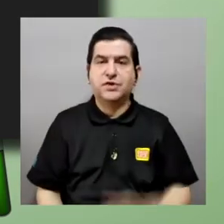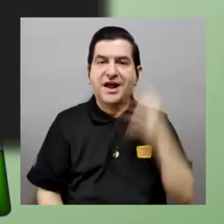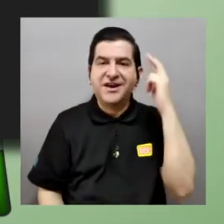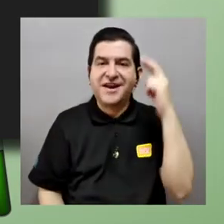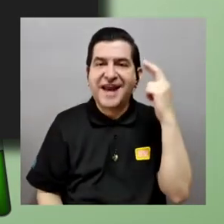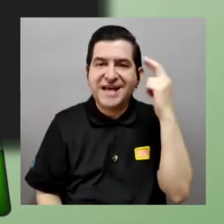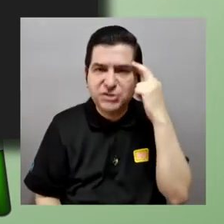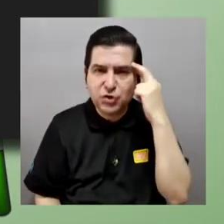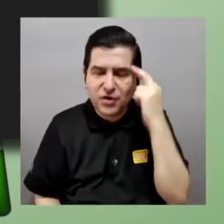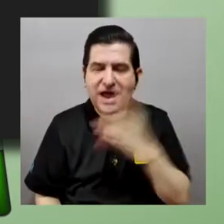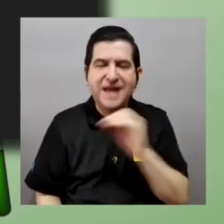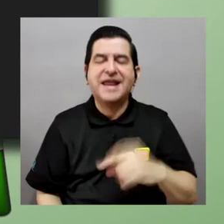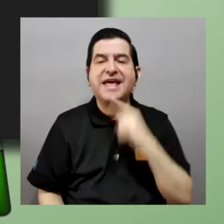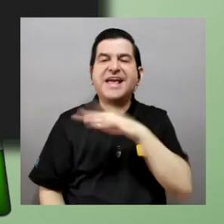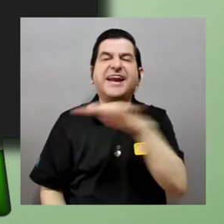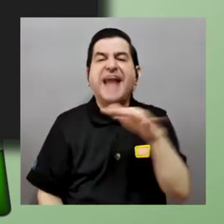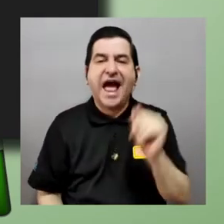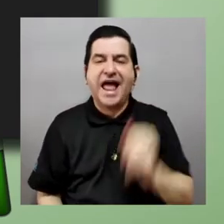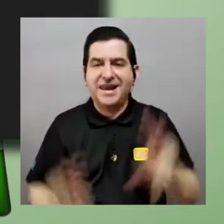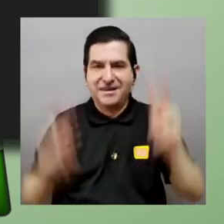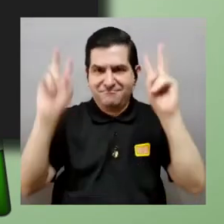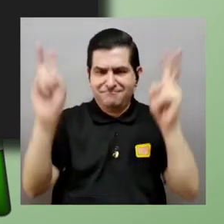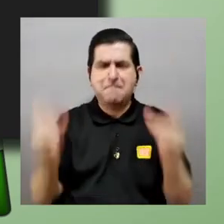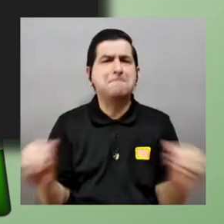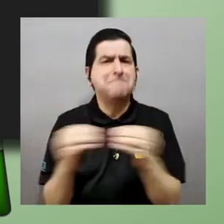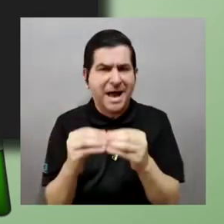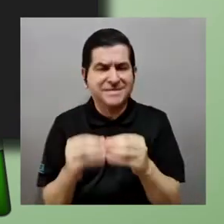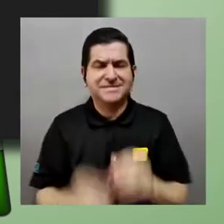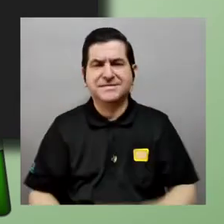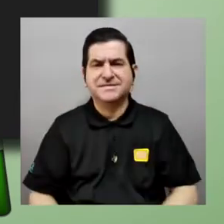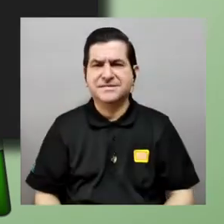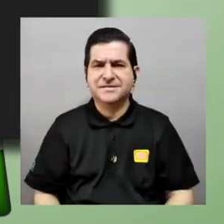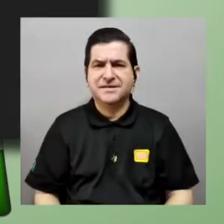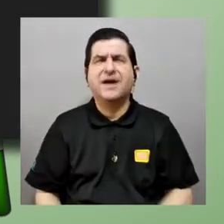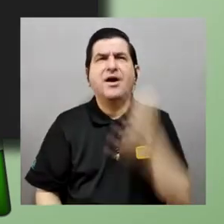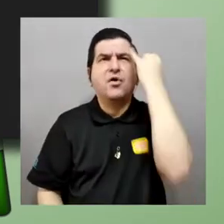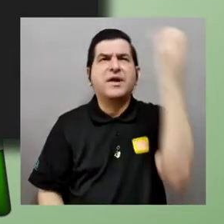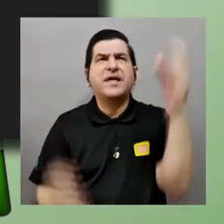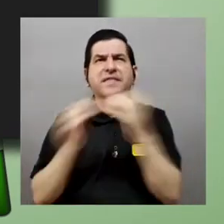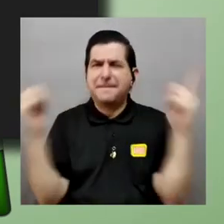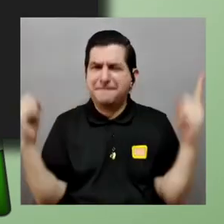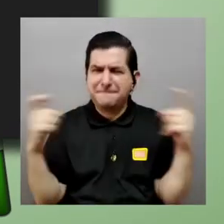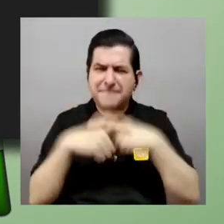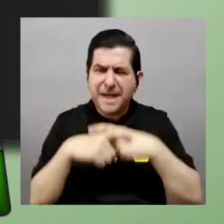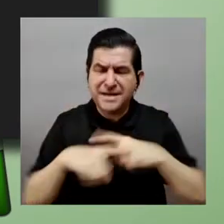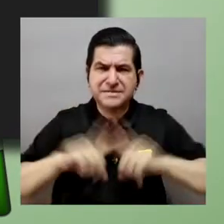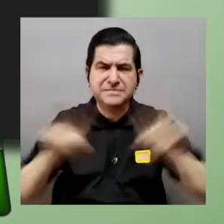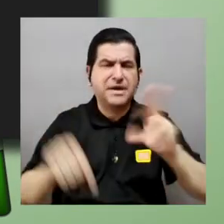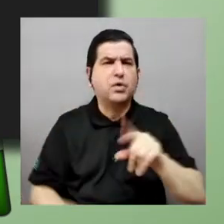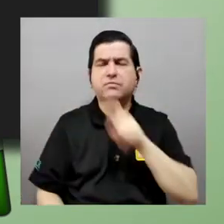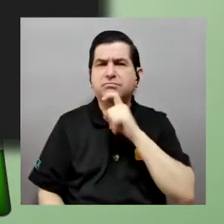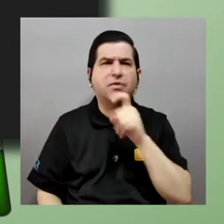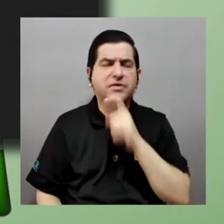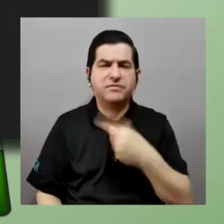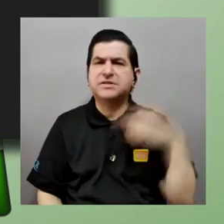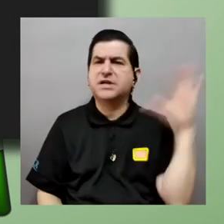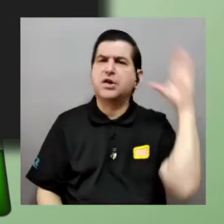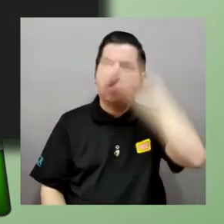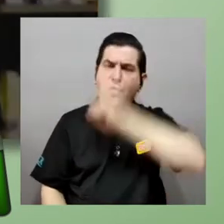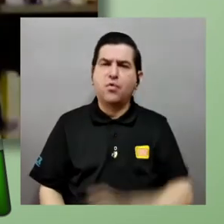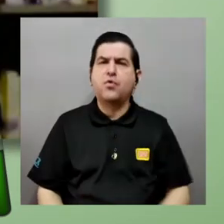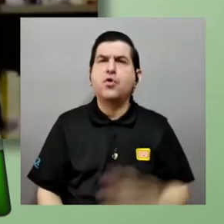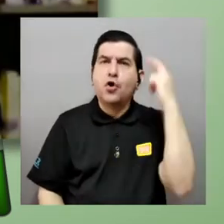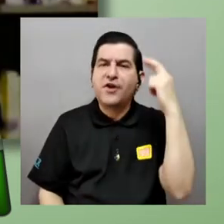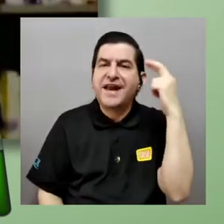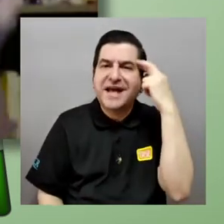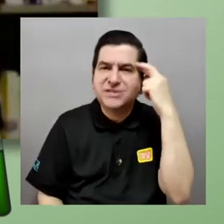reales por ejemplo hay muchos más con un argumento un poquito más complicado pero tampoco tan difícil uno puede darse cuenta que los racionales también